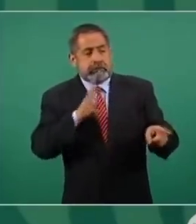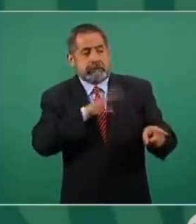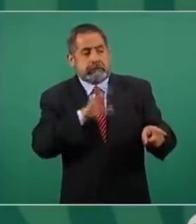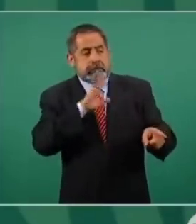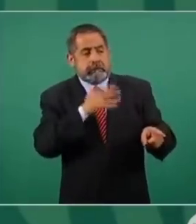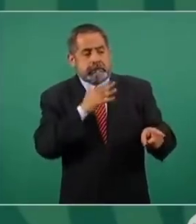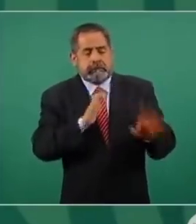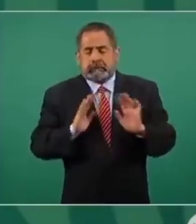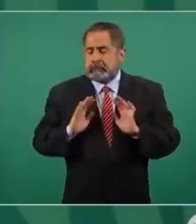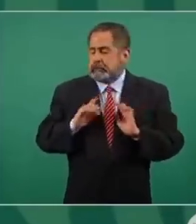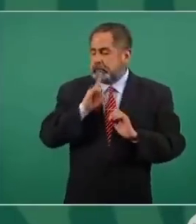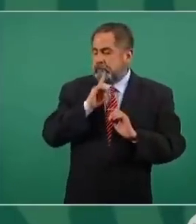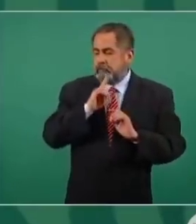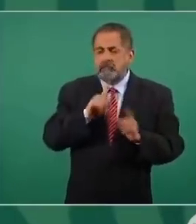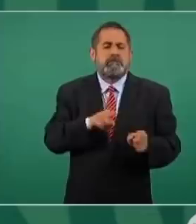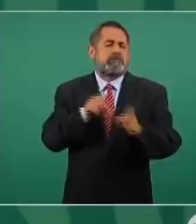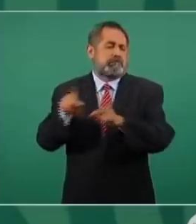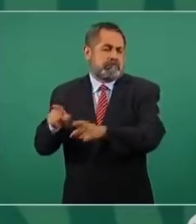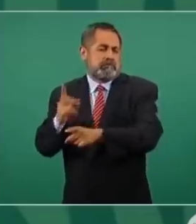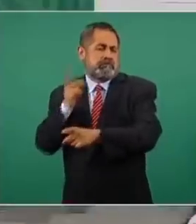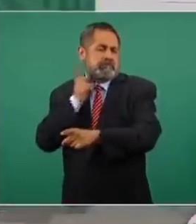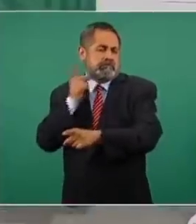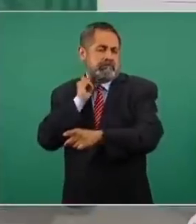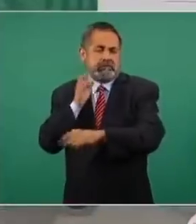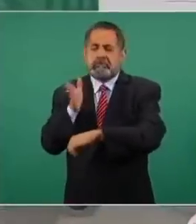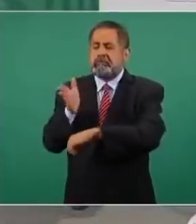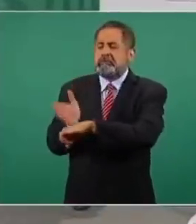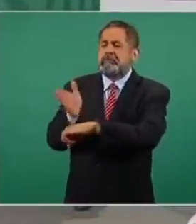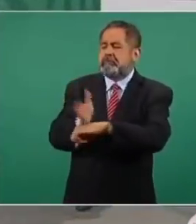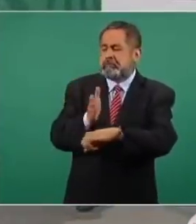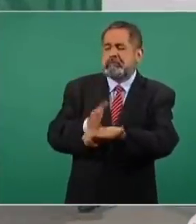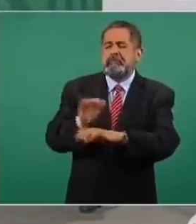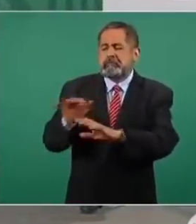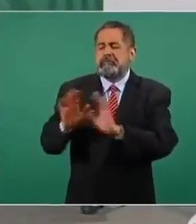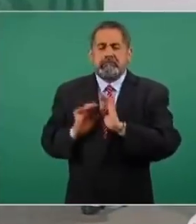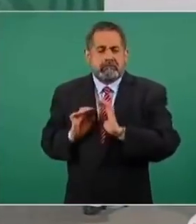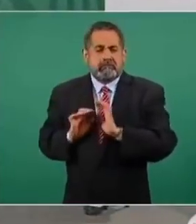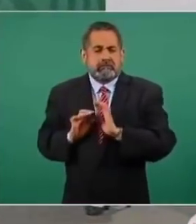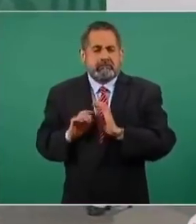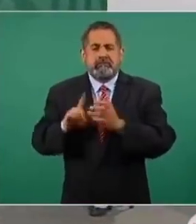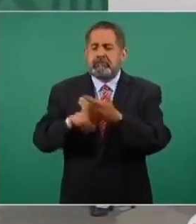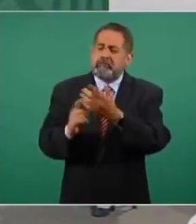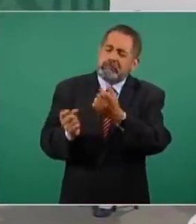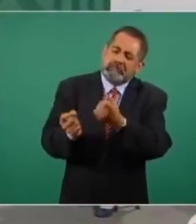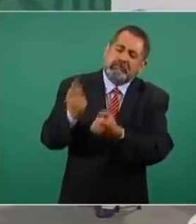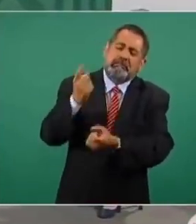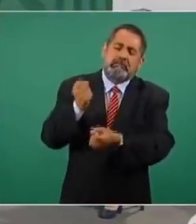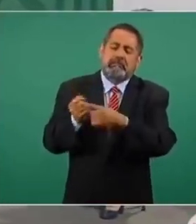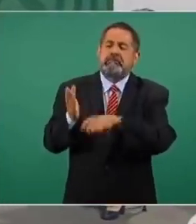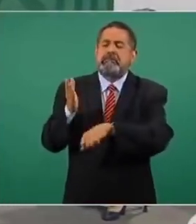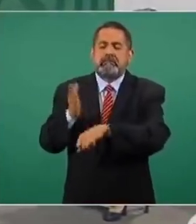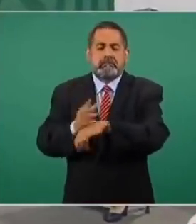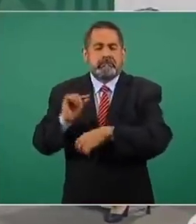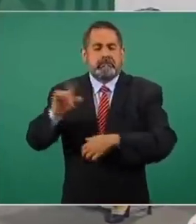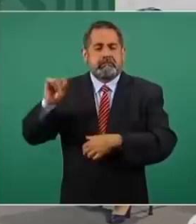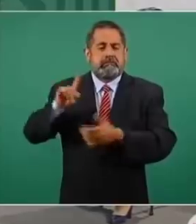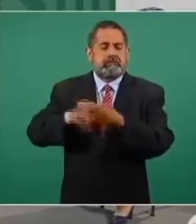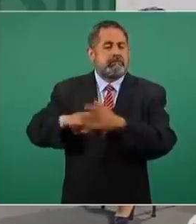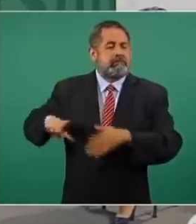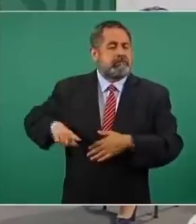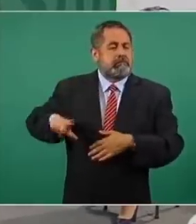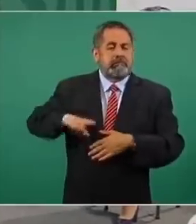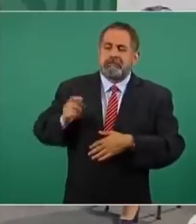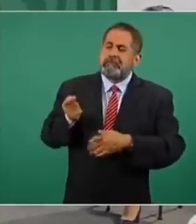castigaba a algunos legisladores del Poder Legislativo desde luego se castigaba a algunos funcionarios del Poder